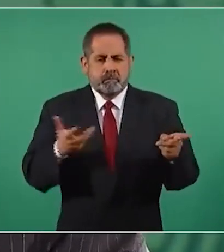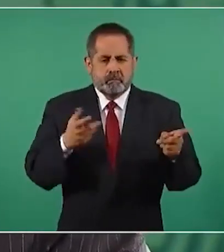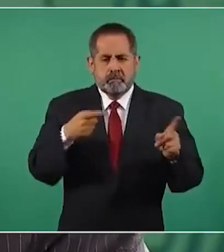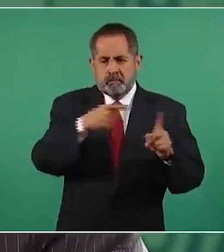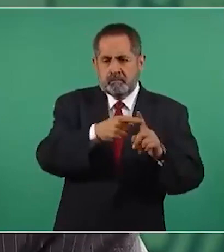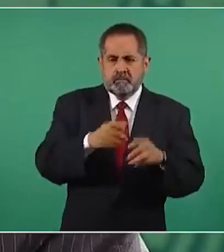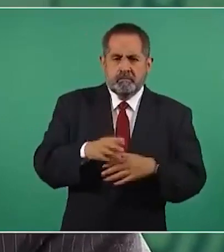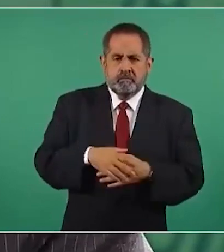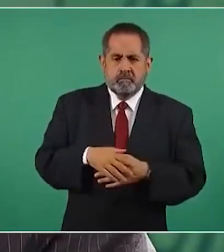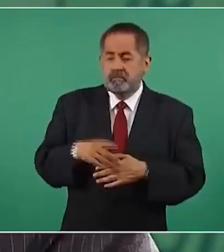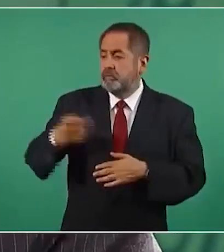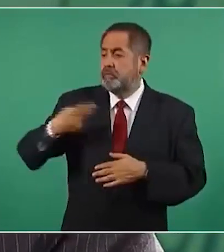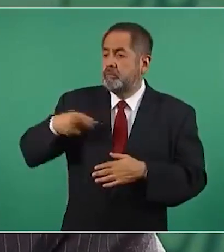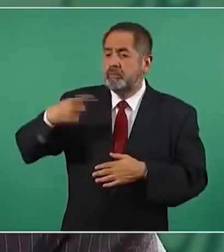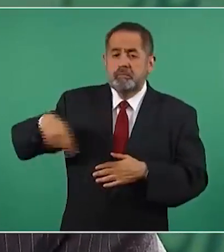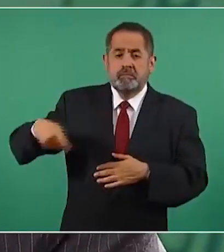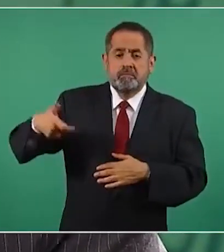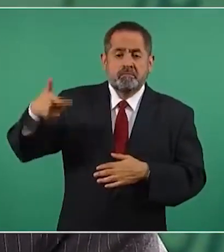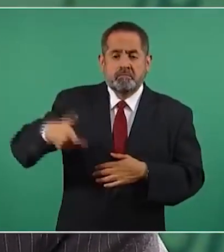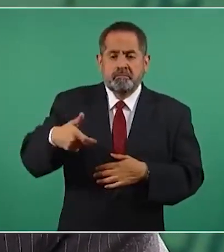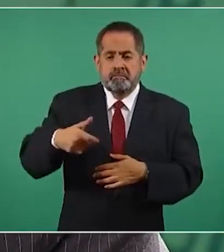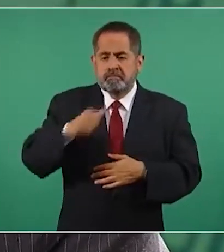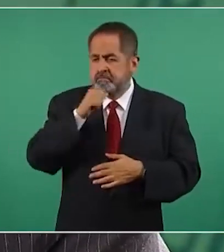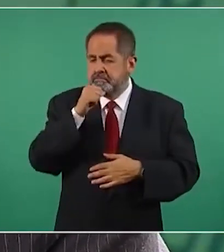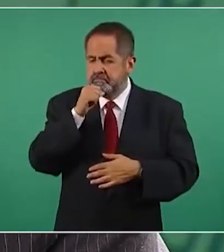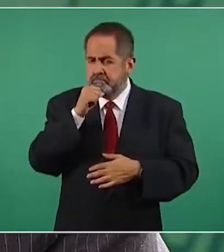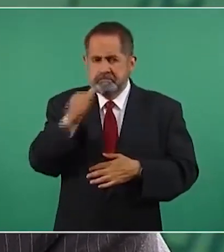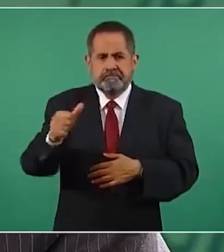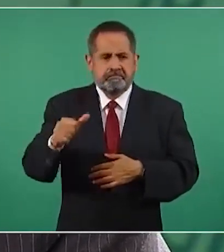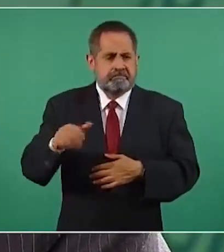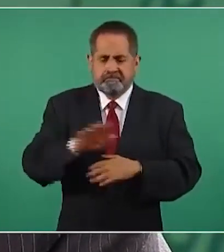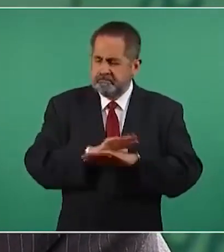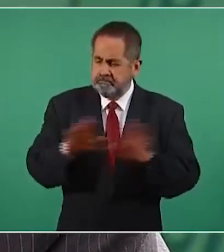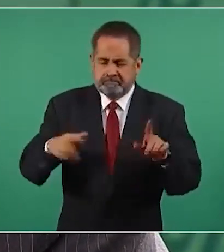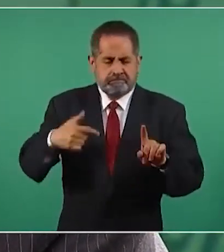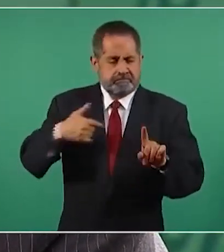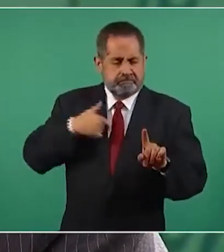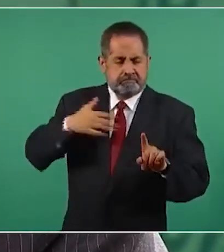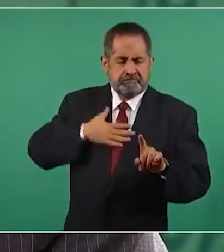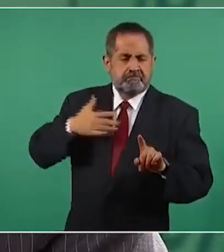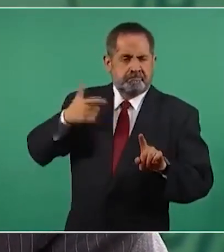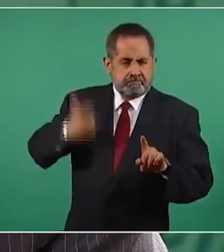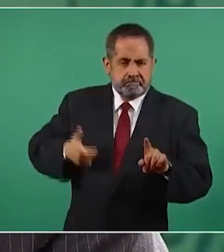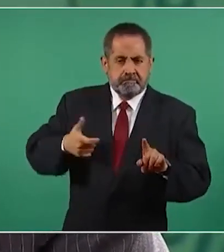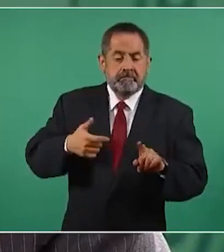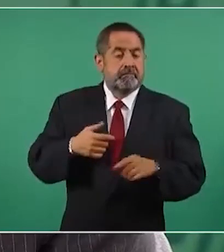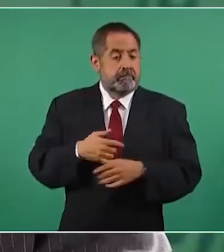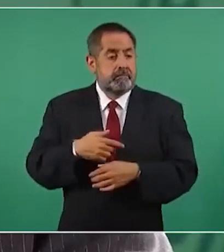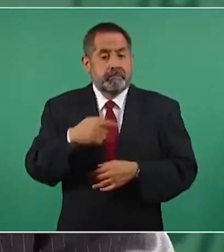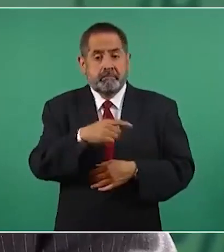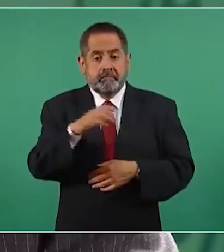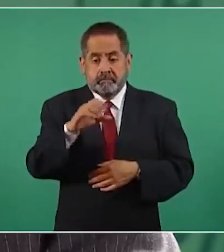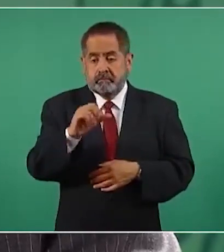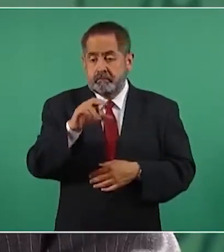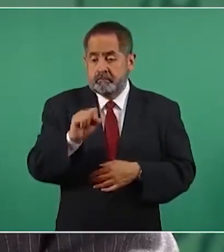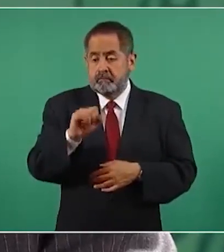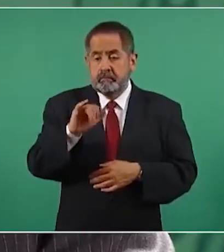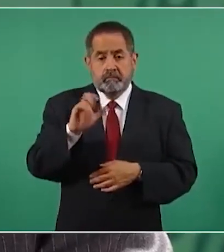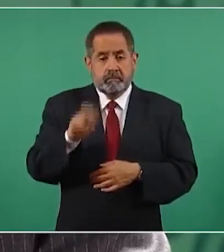le cueste al pueblo, sin